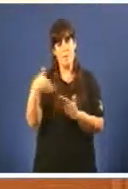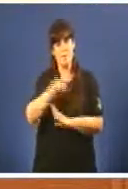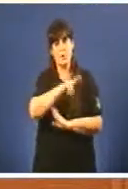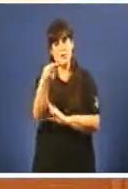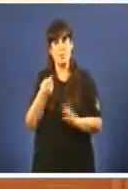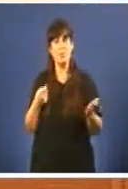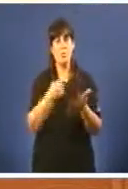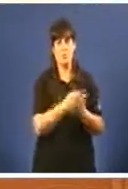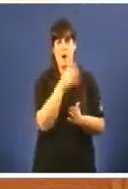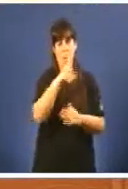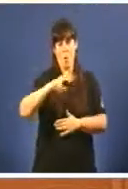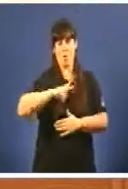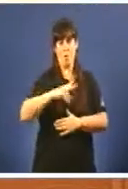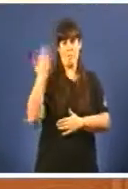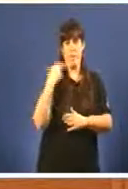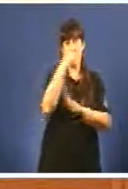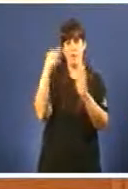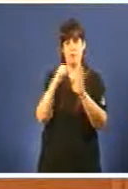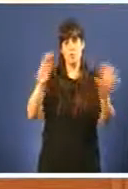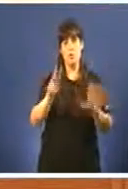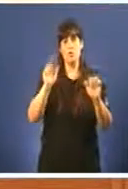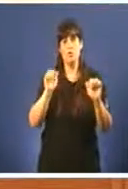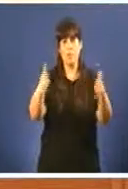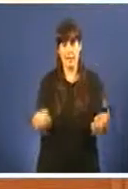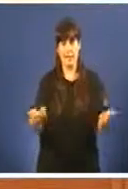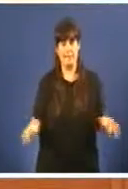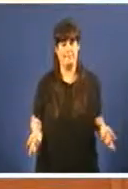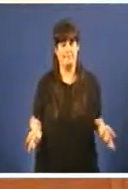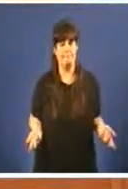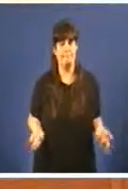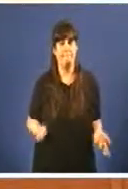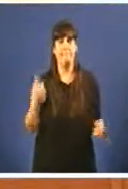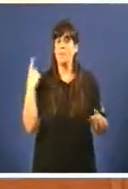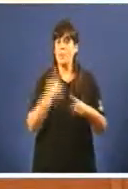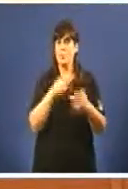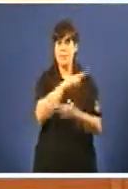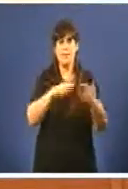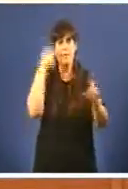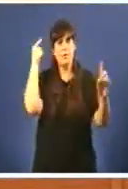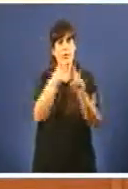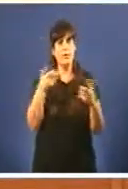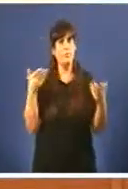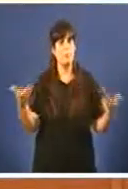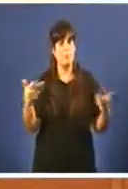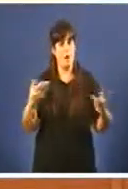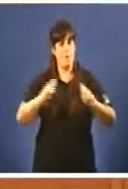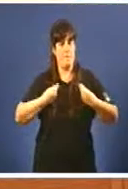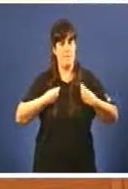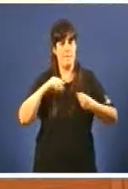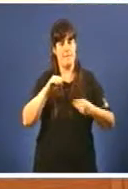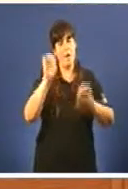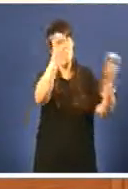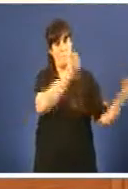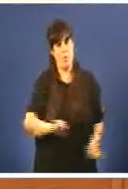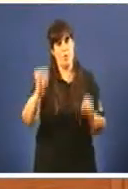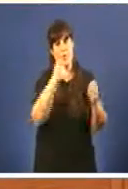2008 e repitolle que o objetivo dende logo da xunta de Galicia é a vivenda protesida 1.136